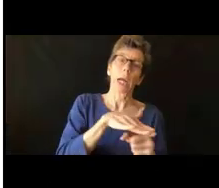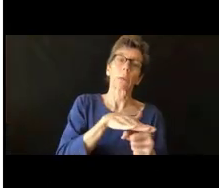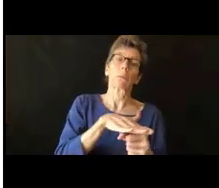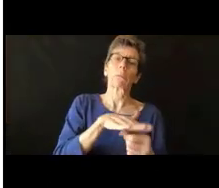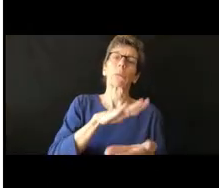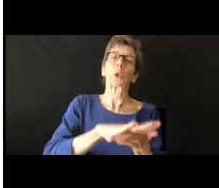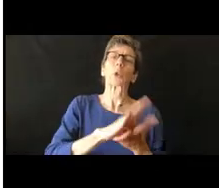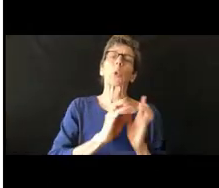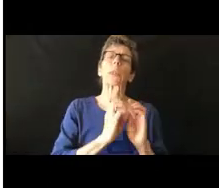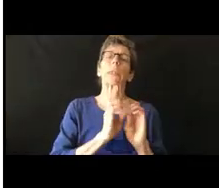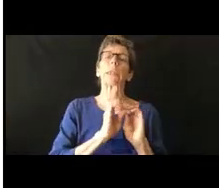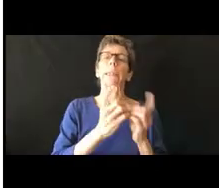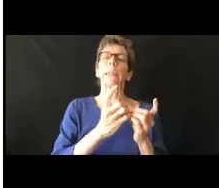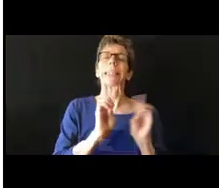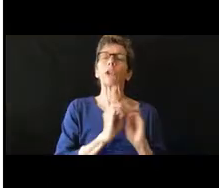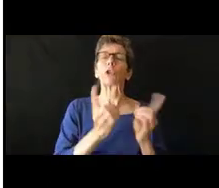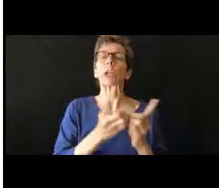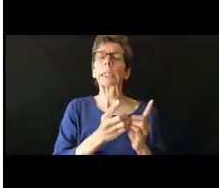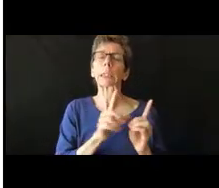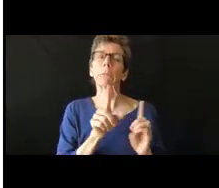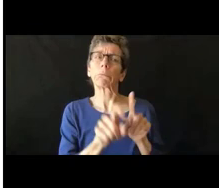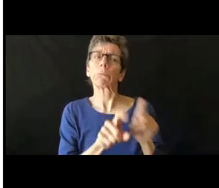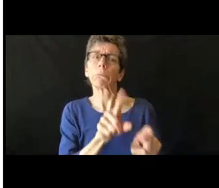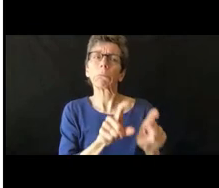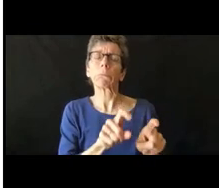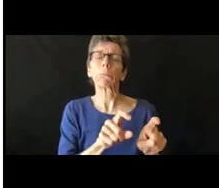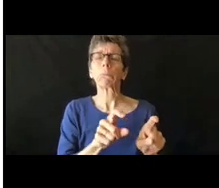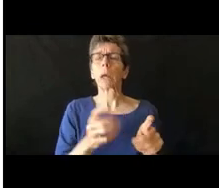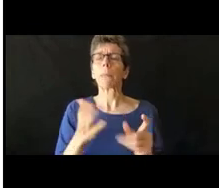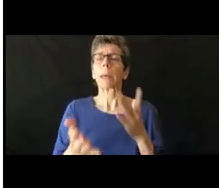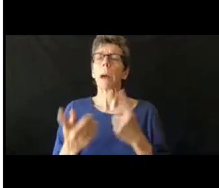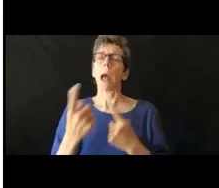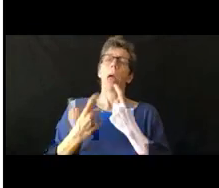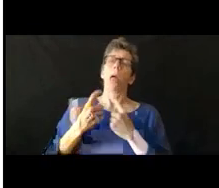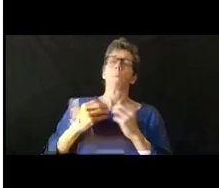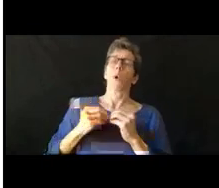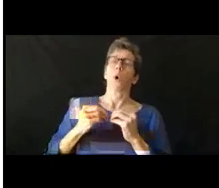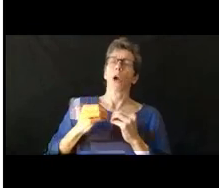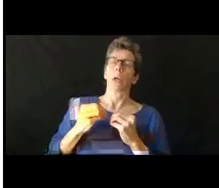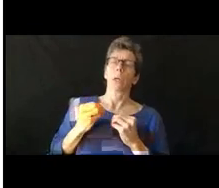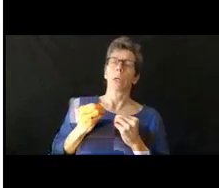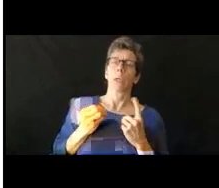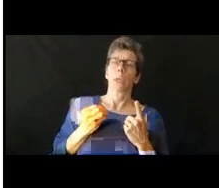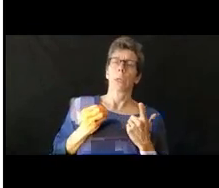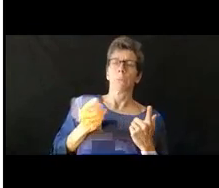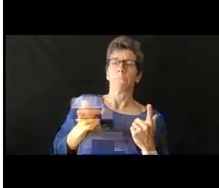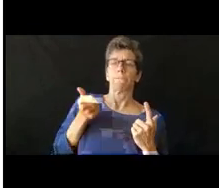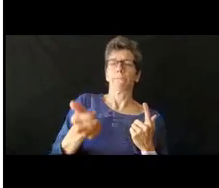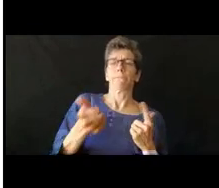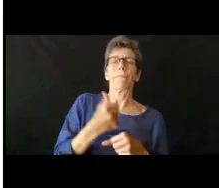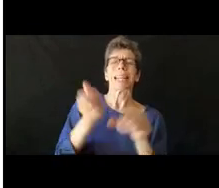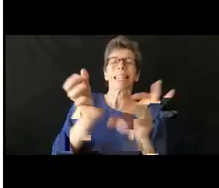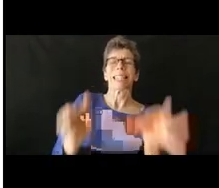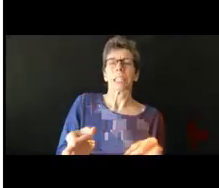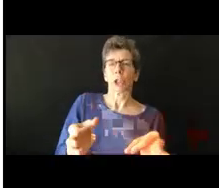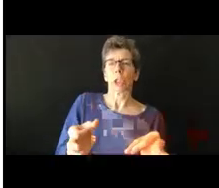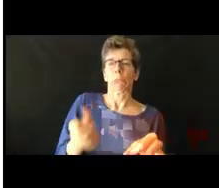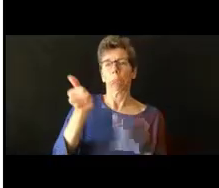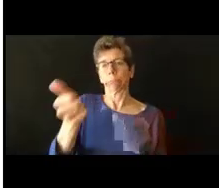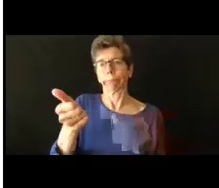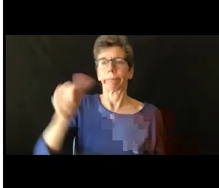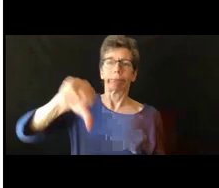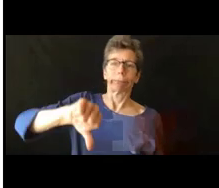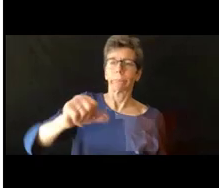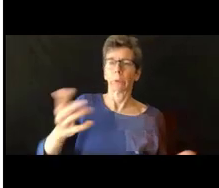información, van a pedir más información sobre la queja y ya después tomar una decisión y ellos pueden